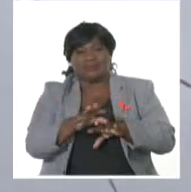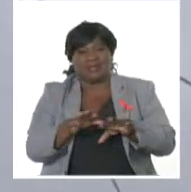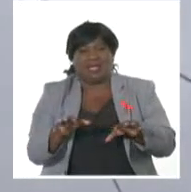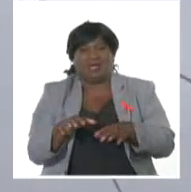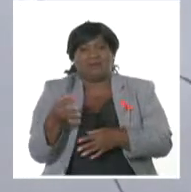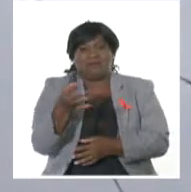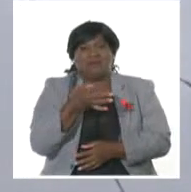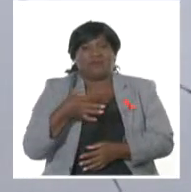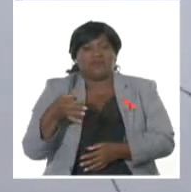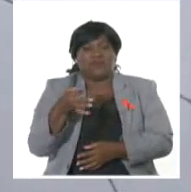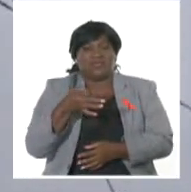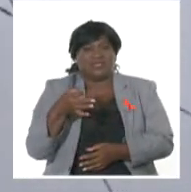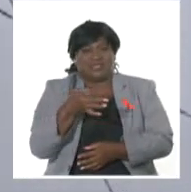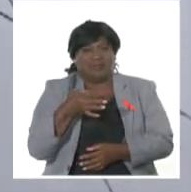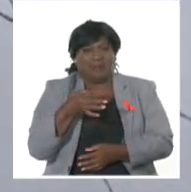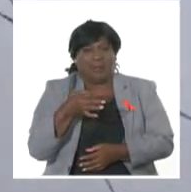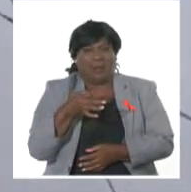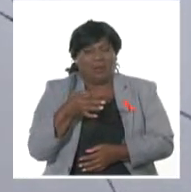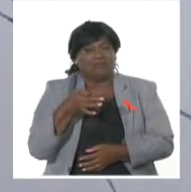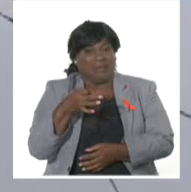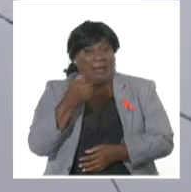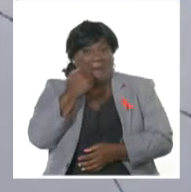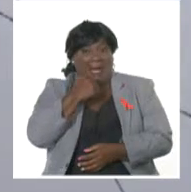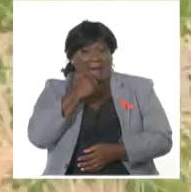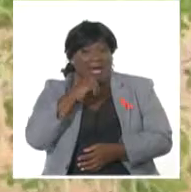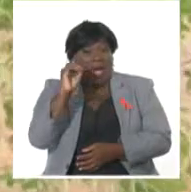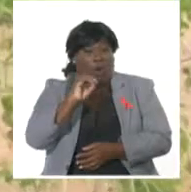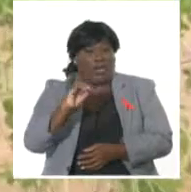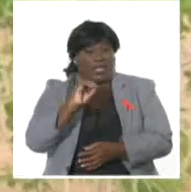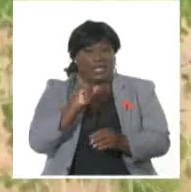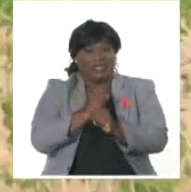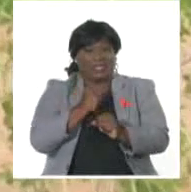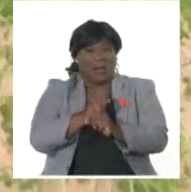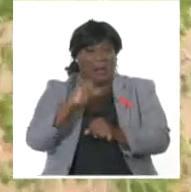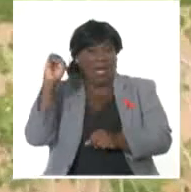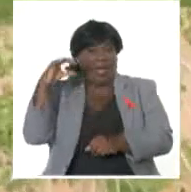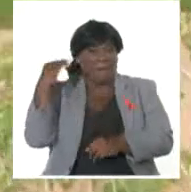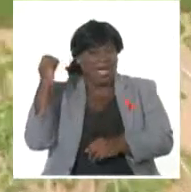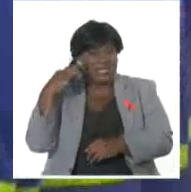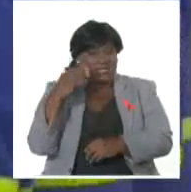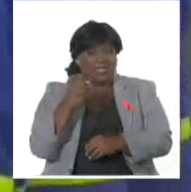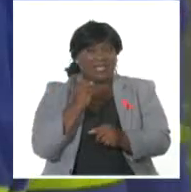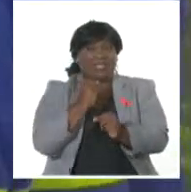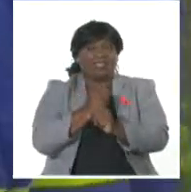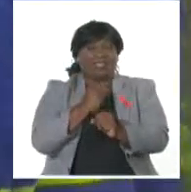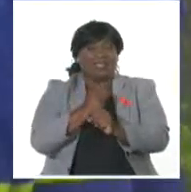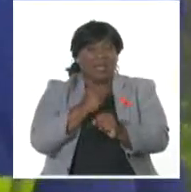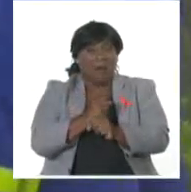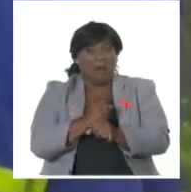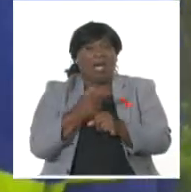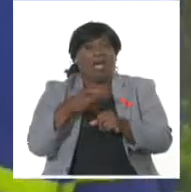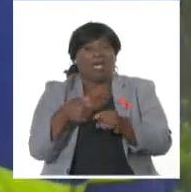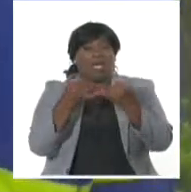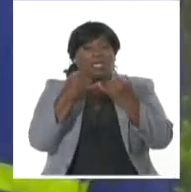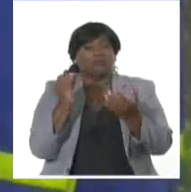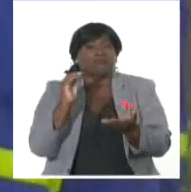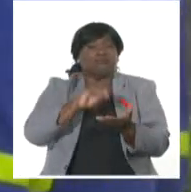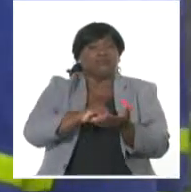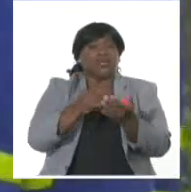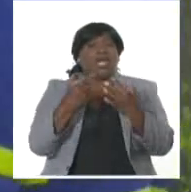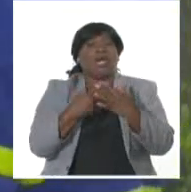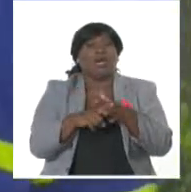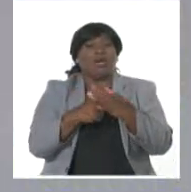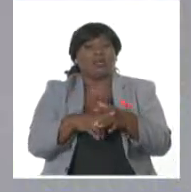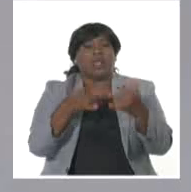municipio más oriental del país, ya se trabaja en la recuperación de la red eléctrica y los viales, severamente afectados por el